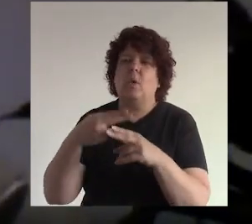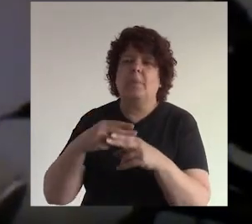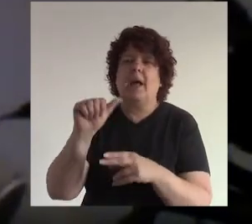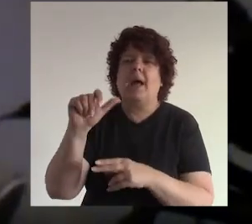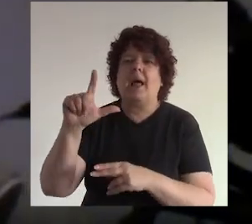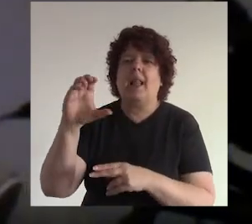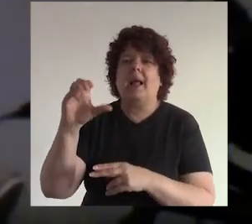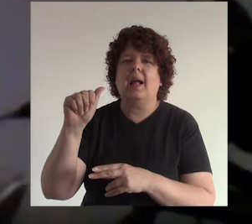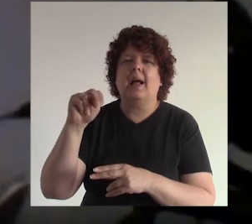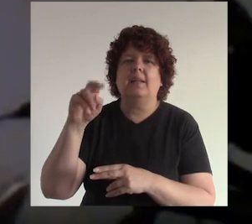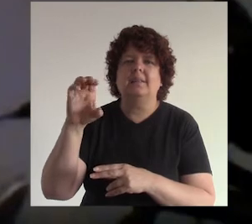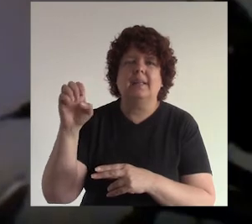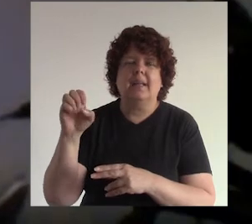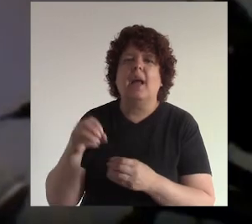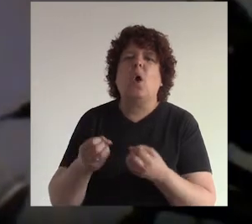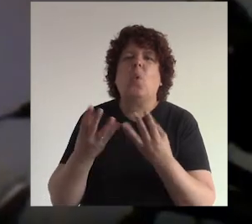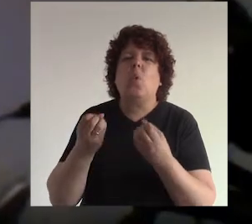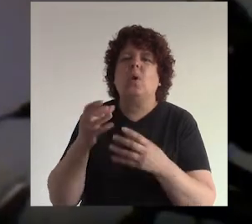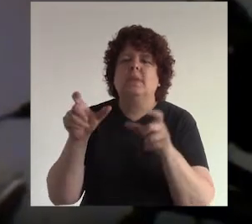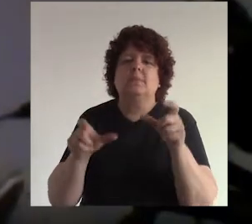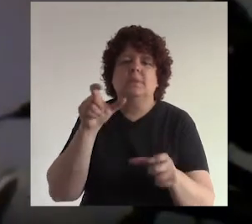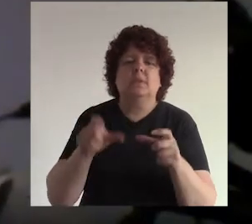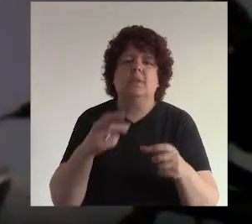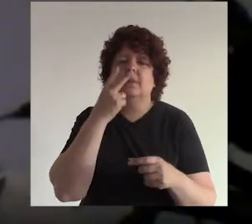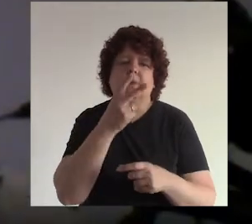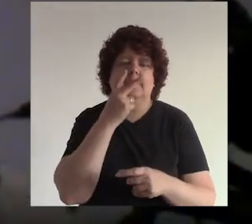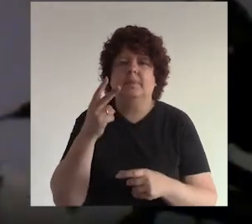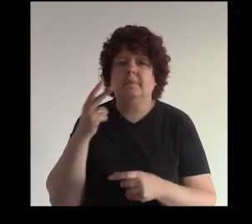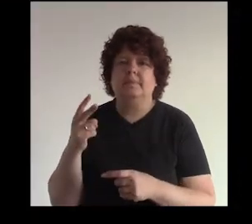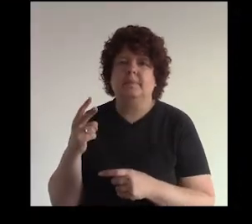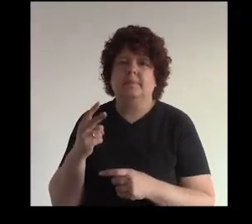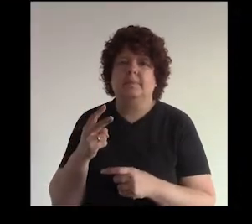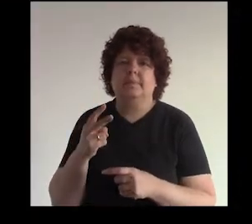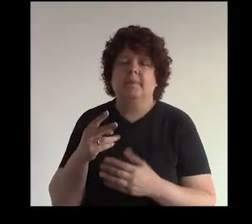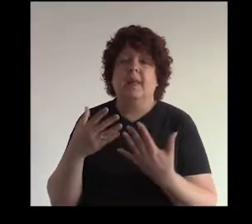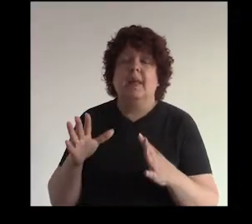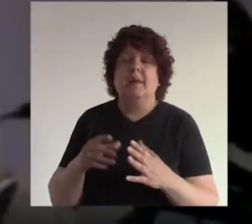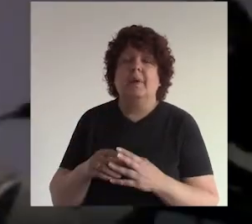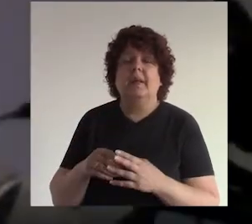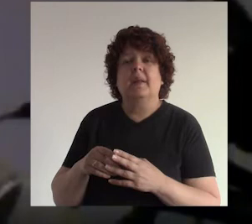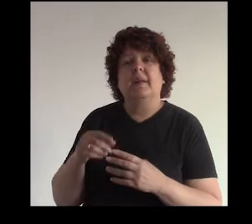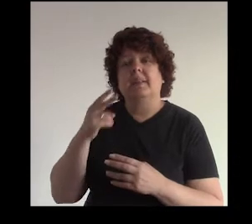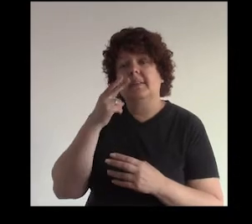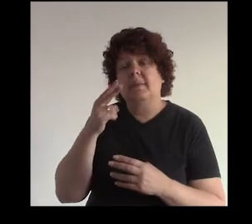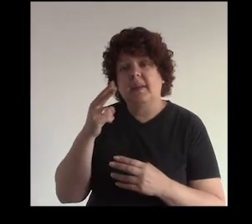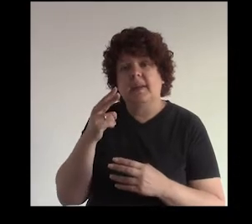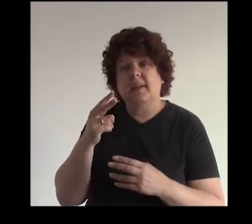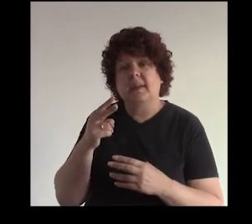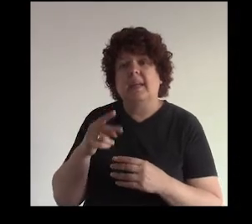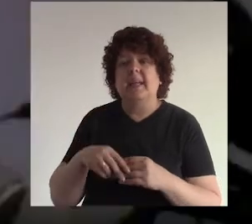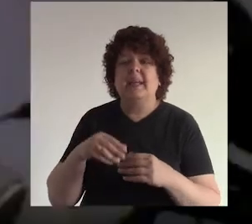alcance de Facebook que es este ¿qué tanto se puede ver? y para que tu